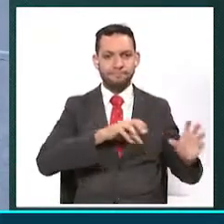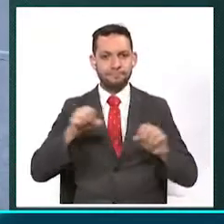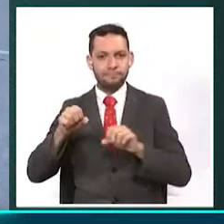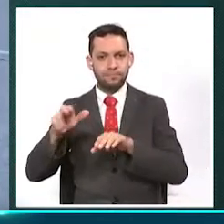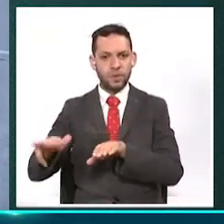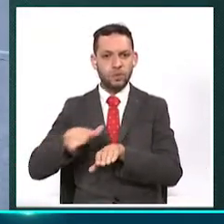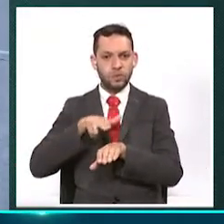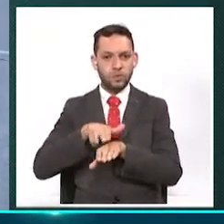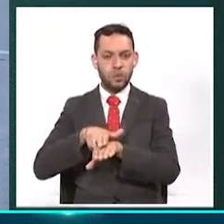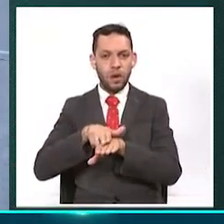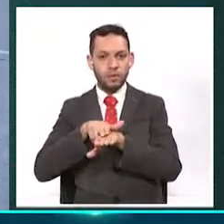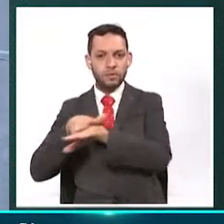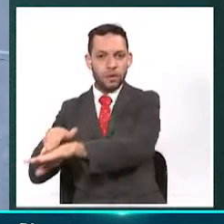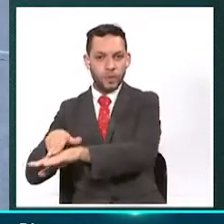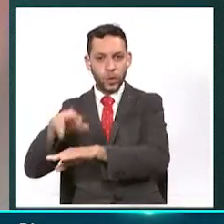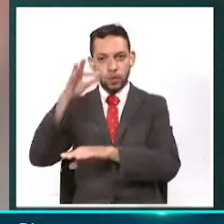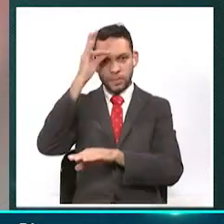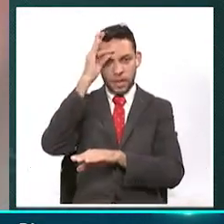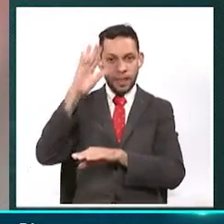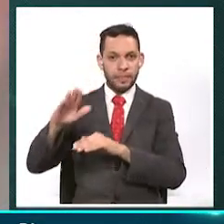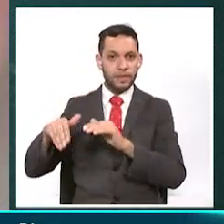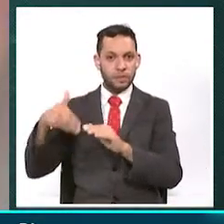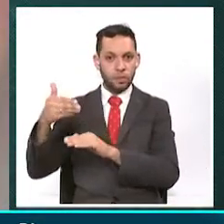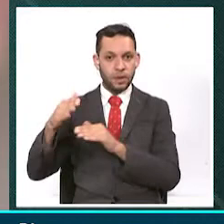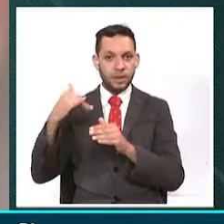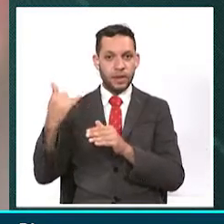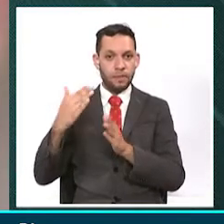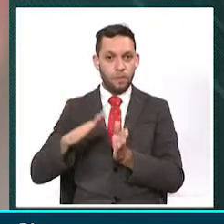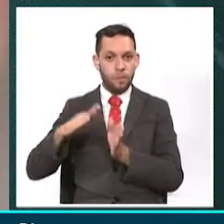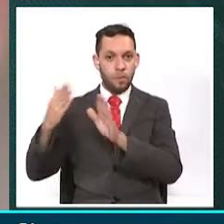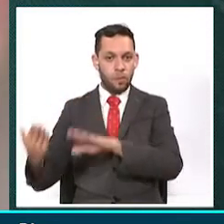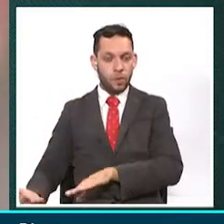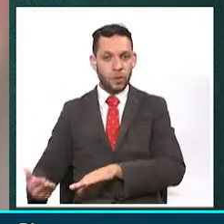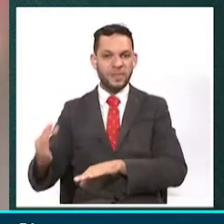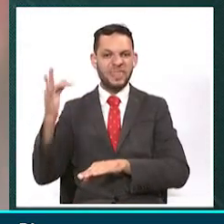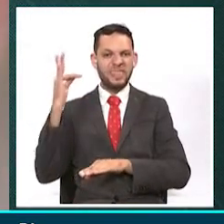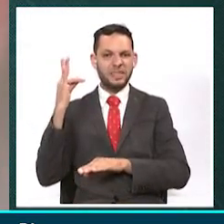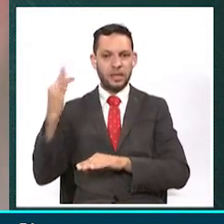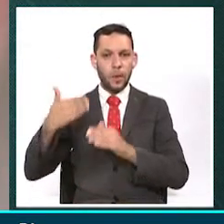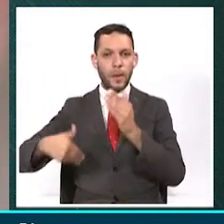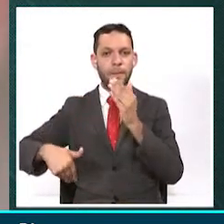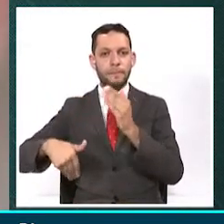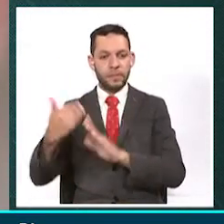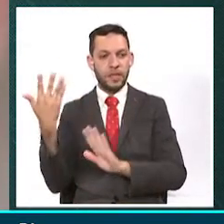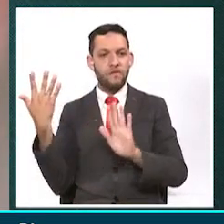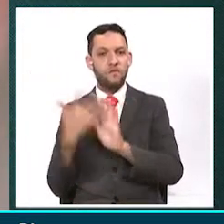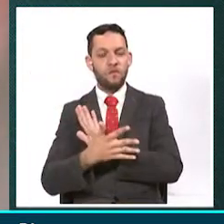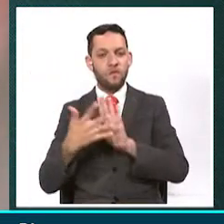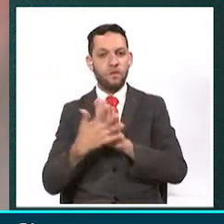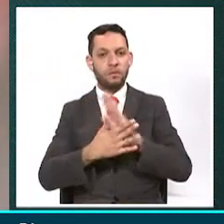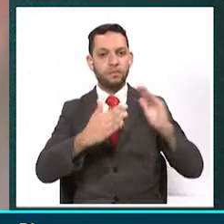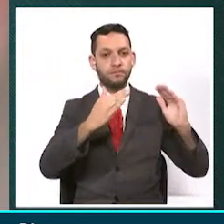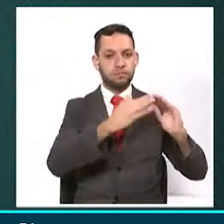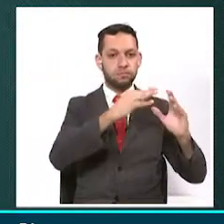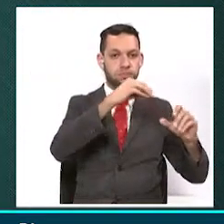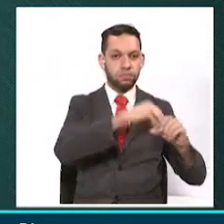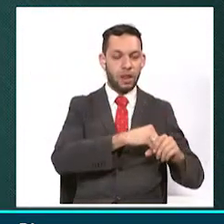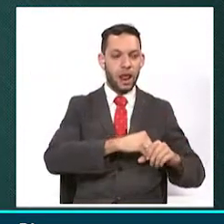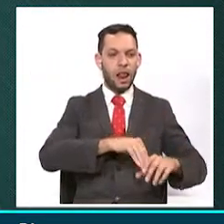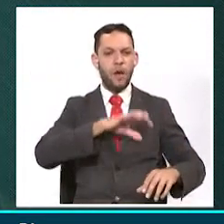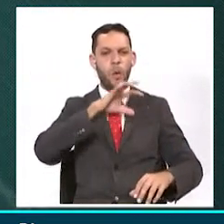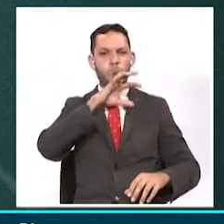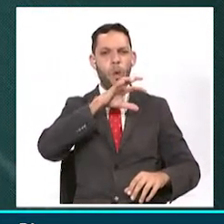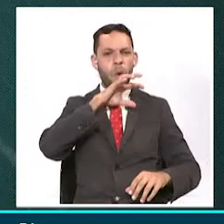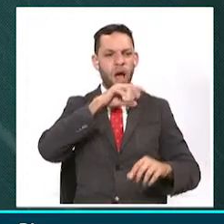posteriormente murió. Según versiones narradas por testigos, todo inició al interior de una vivienda. El hoyo exiso comenzó a gritar